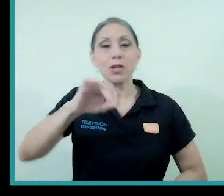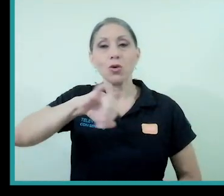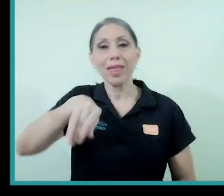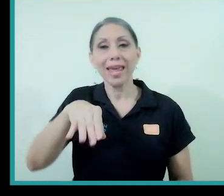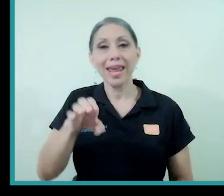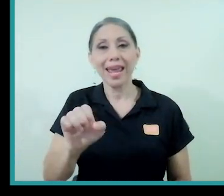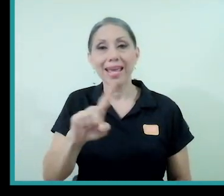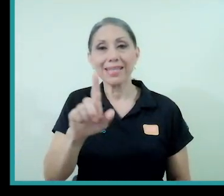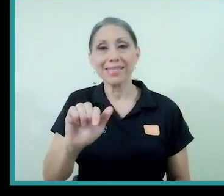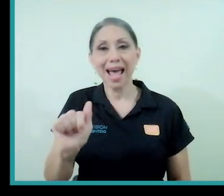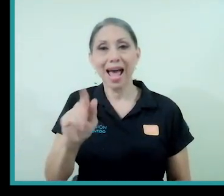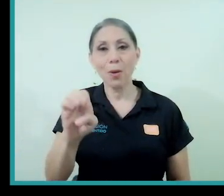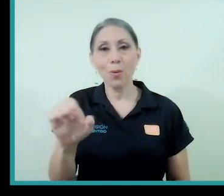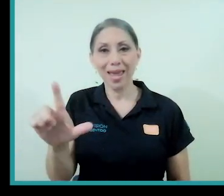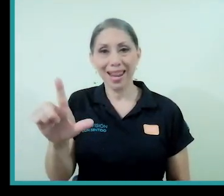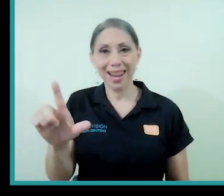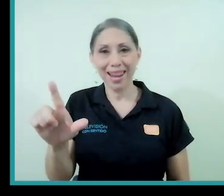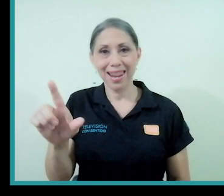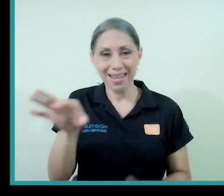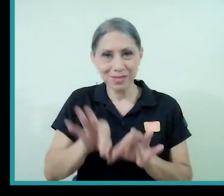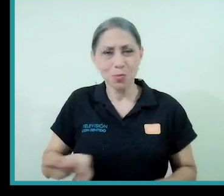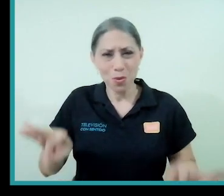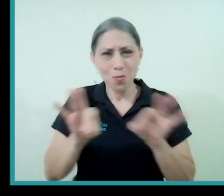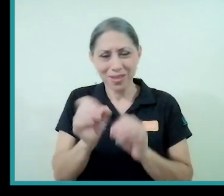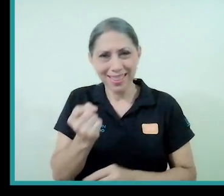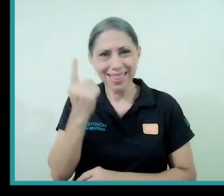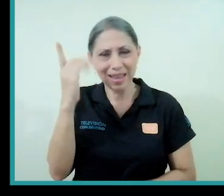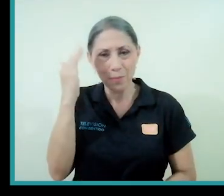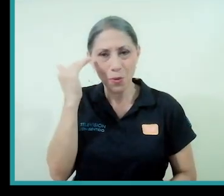para entender por qué dice que